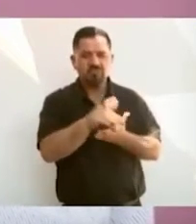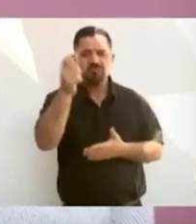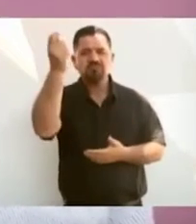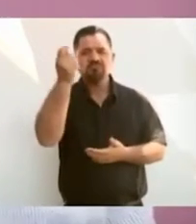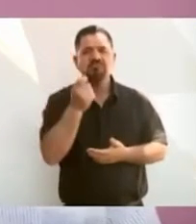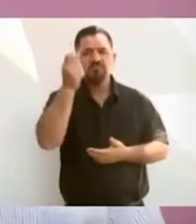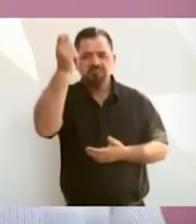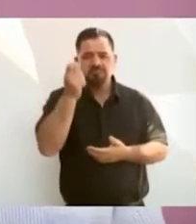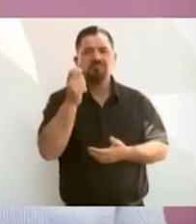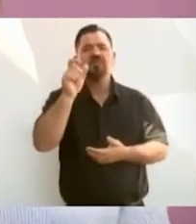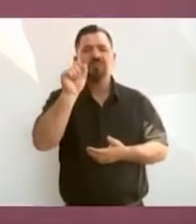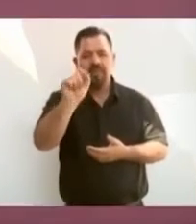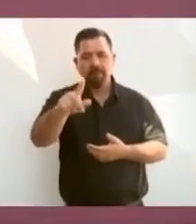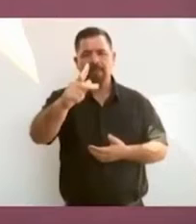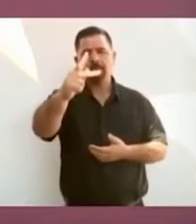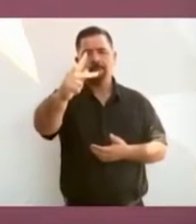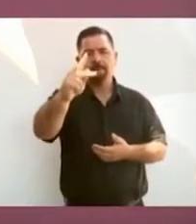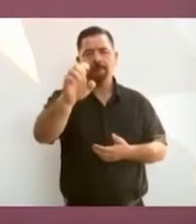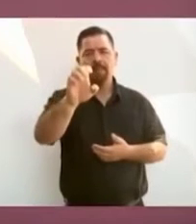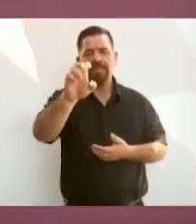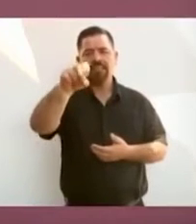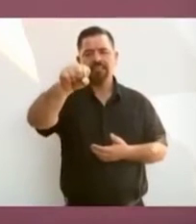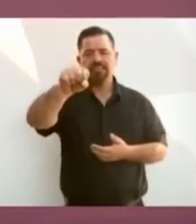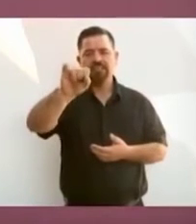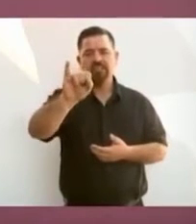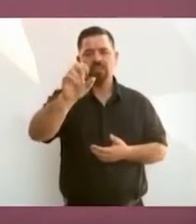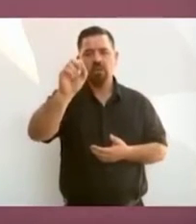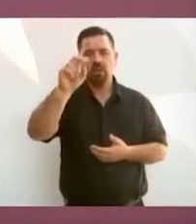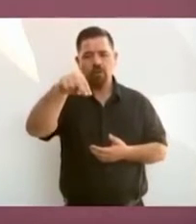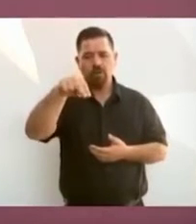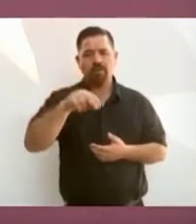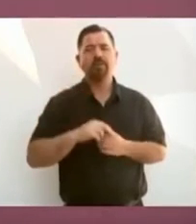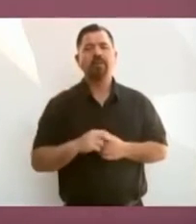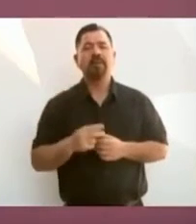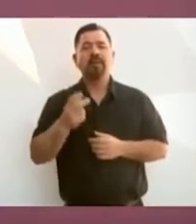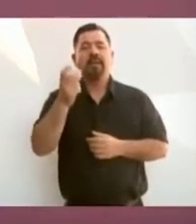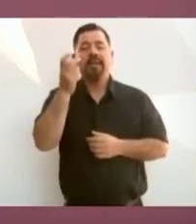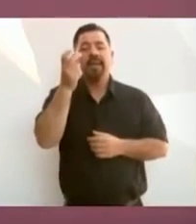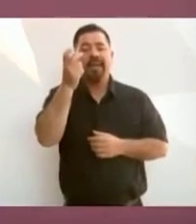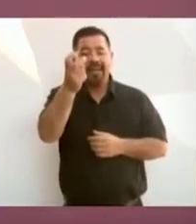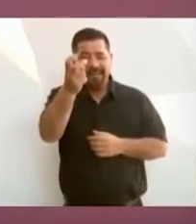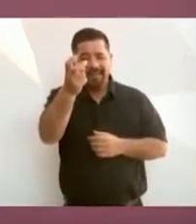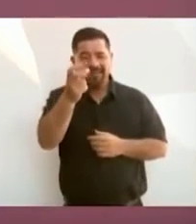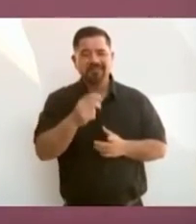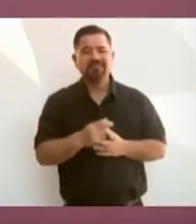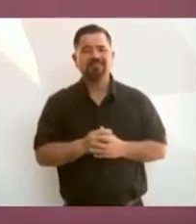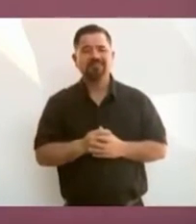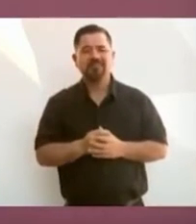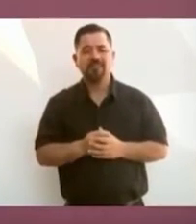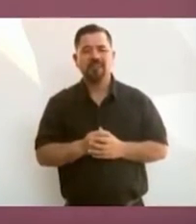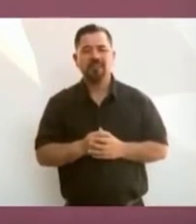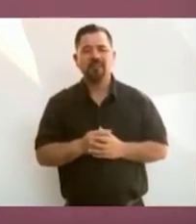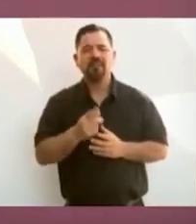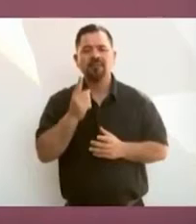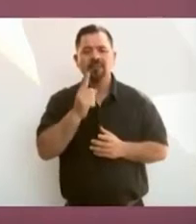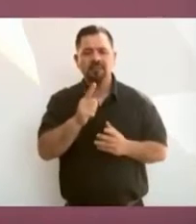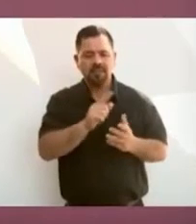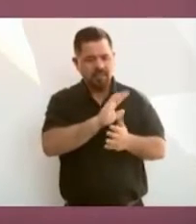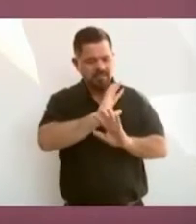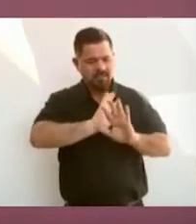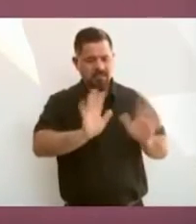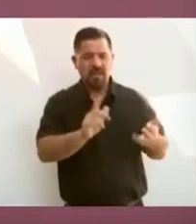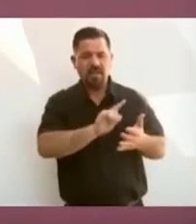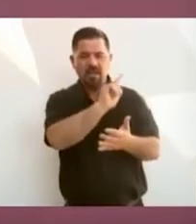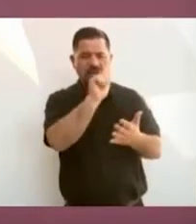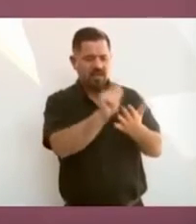Ahí, en ese artículo, se legalizó lo que ya se